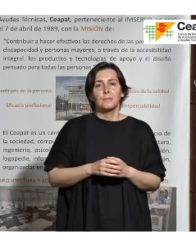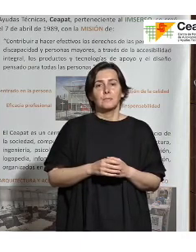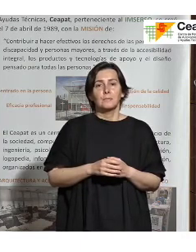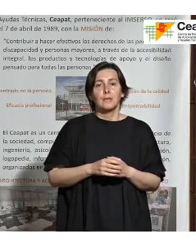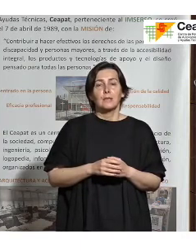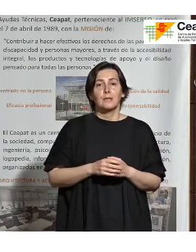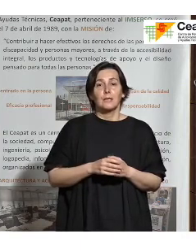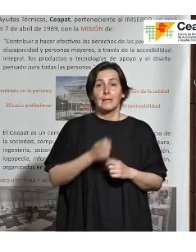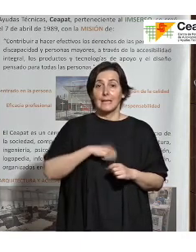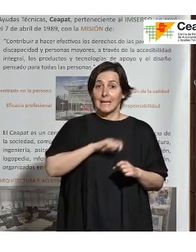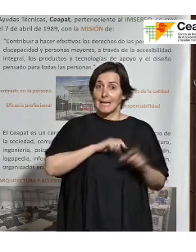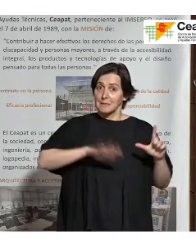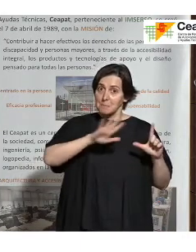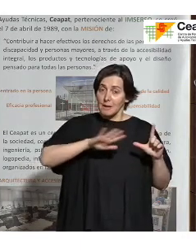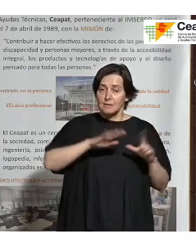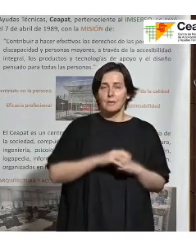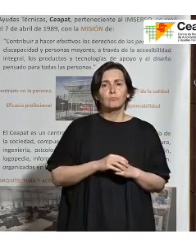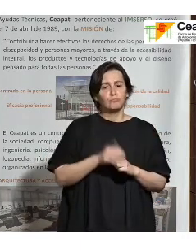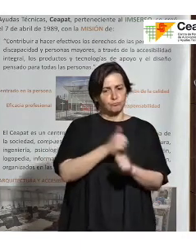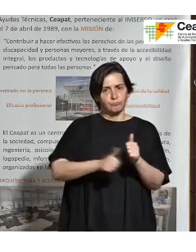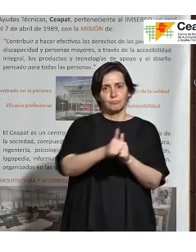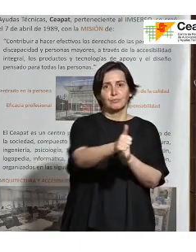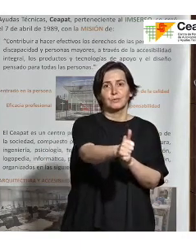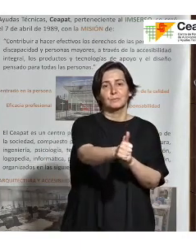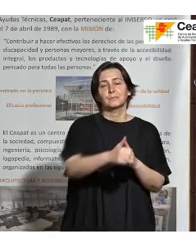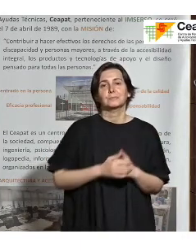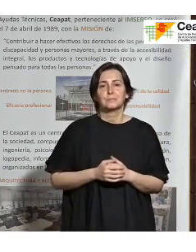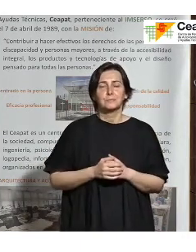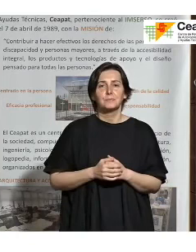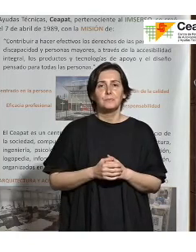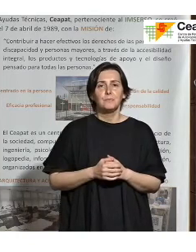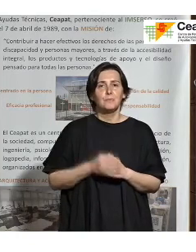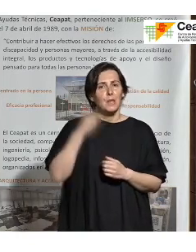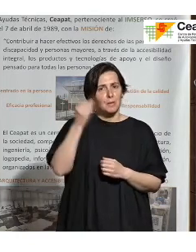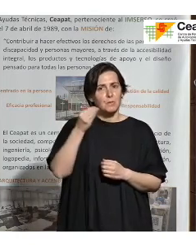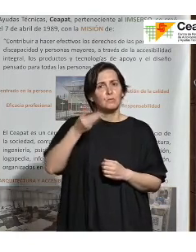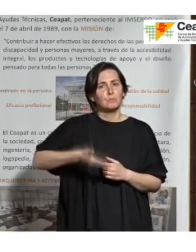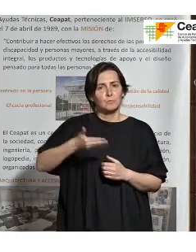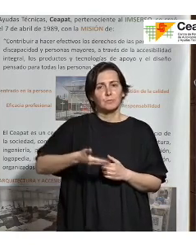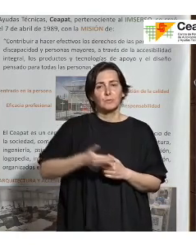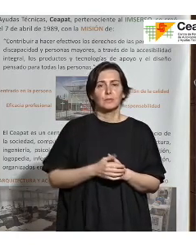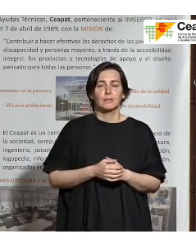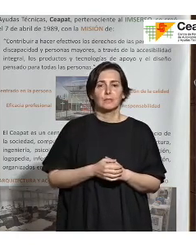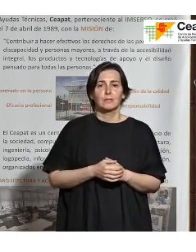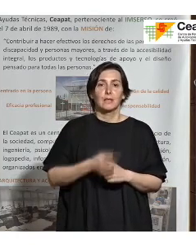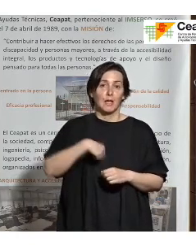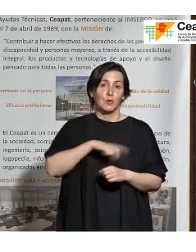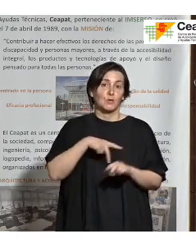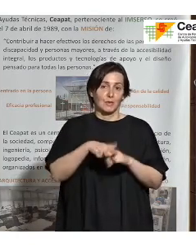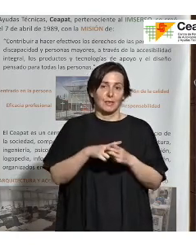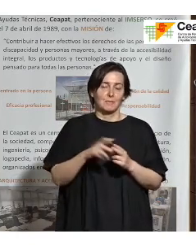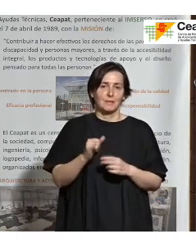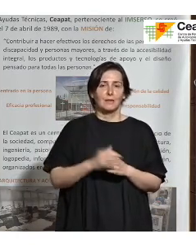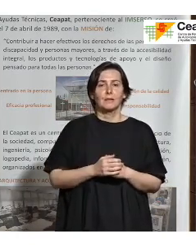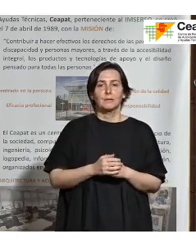España va muy por delante, muy por delante. Entonces, yo creo que eso es algo muy valioso y eso es un arma que nosotros tenemos. En otras palabras,